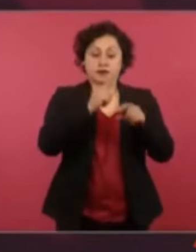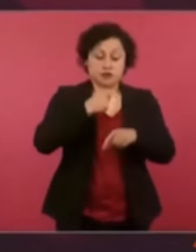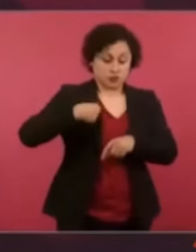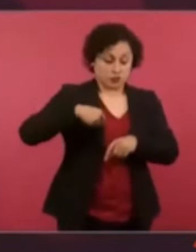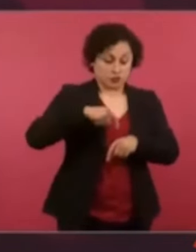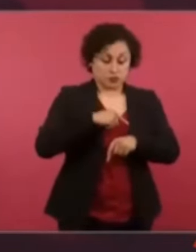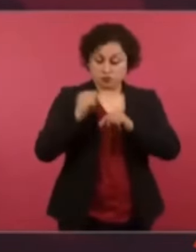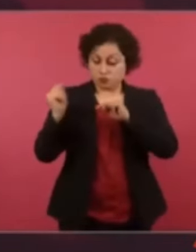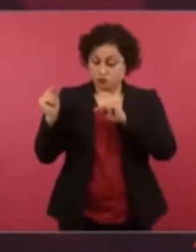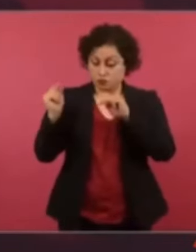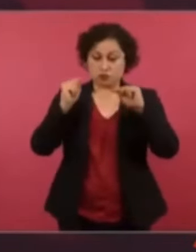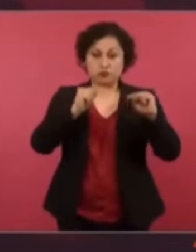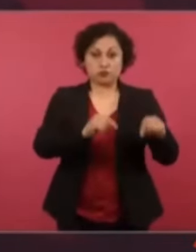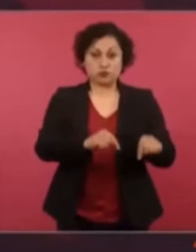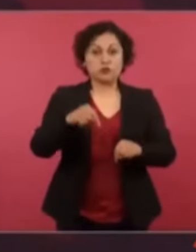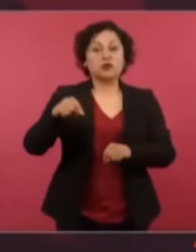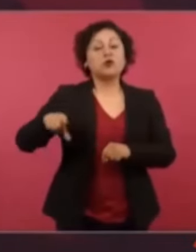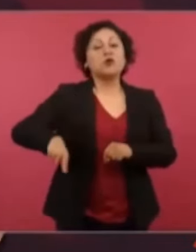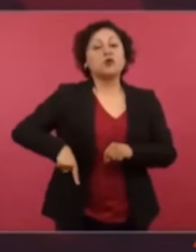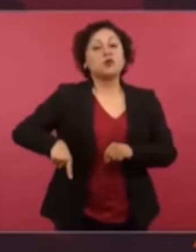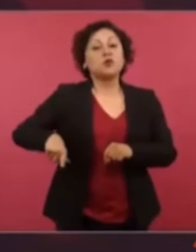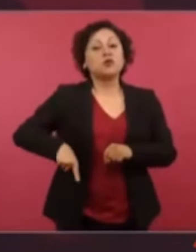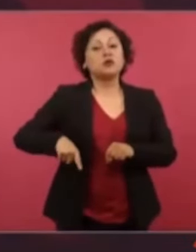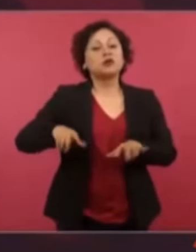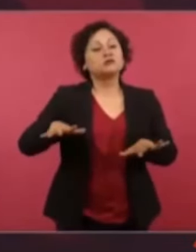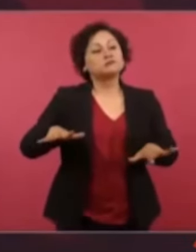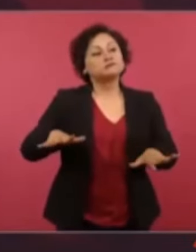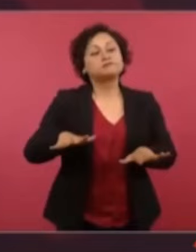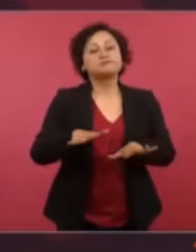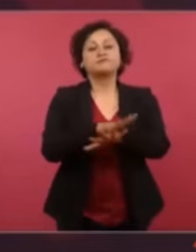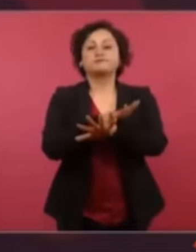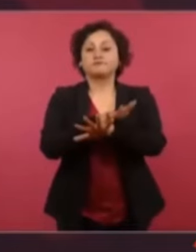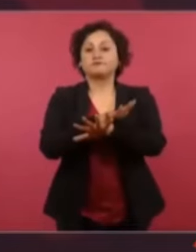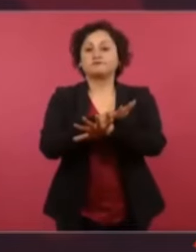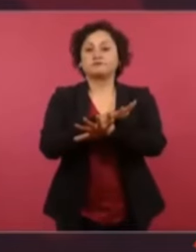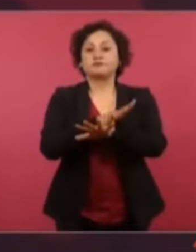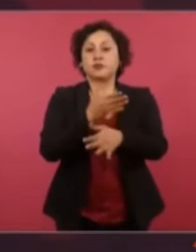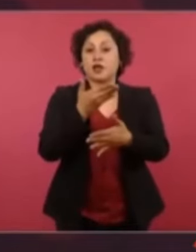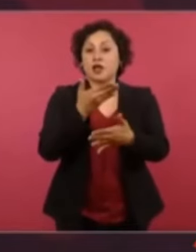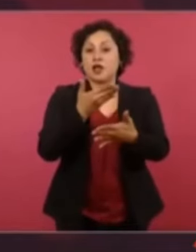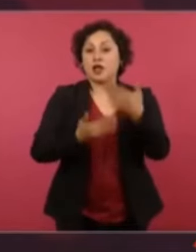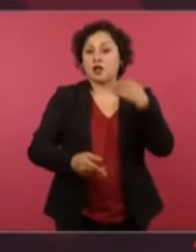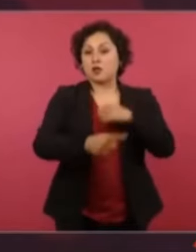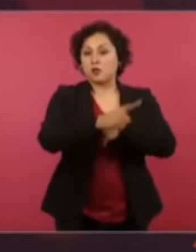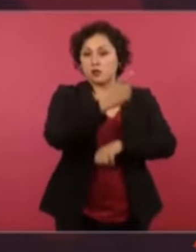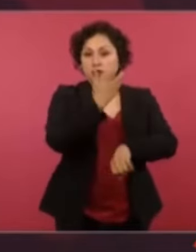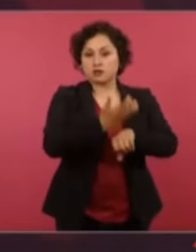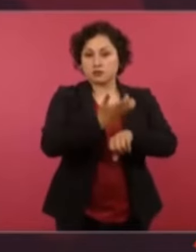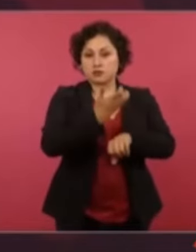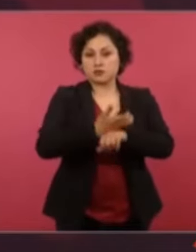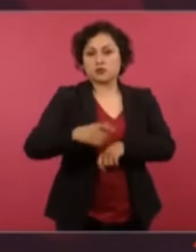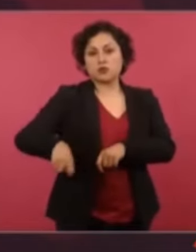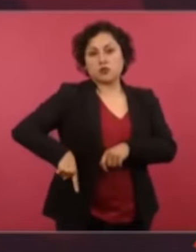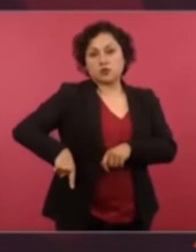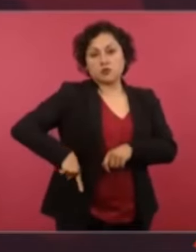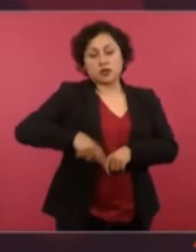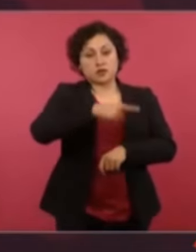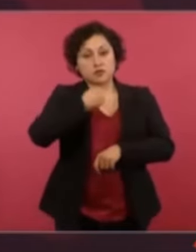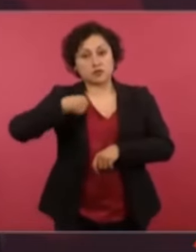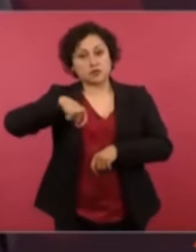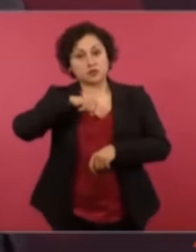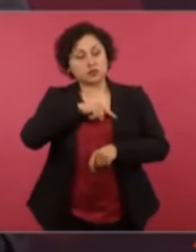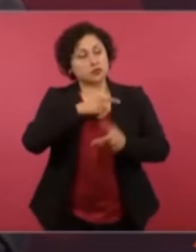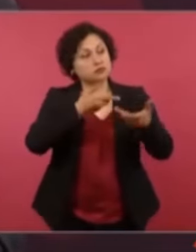que llevamos muy buena relación con el gobierno de Estados Unidos, de cooperación, pero no de